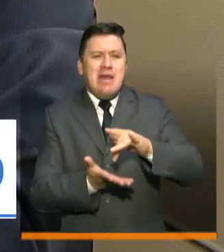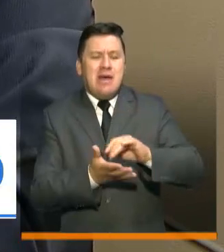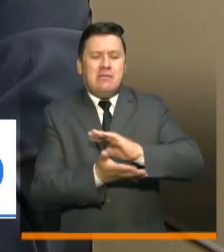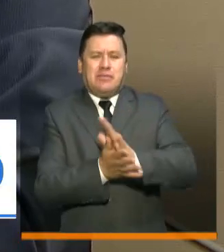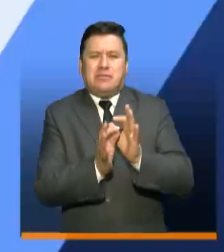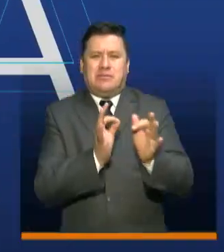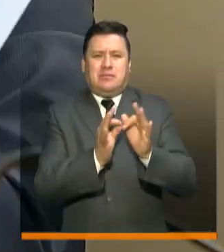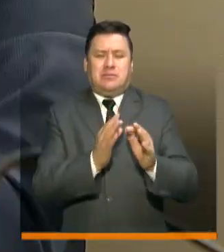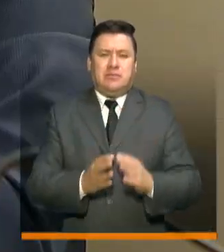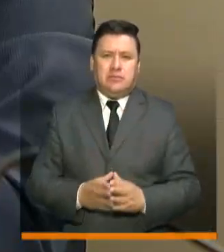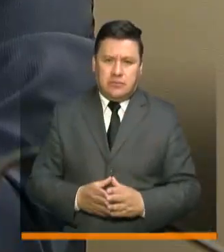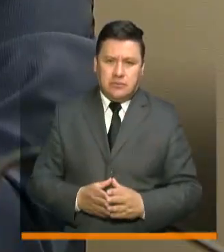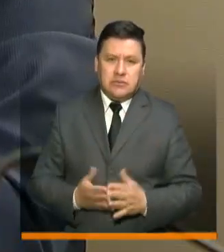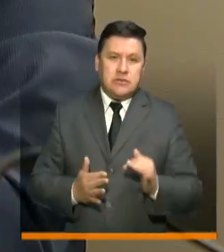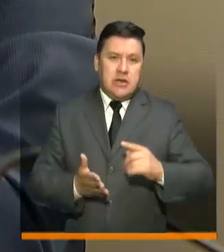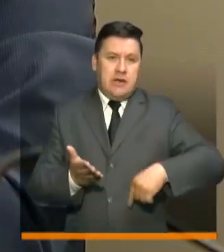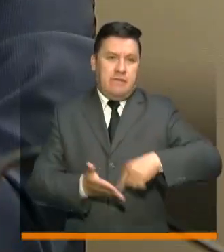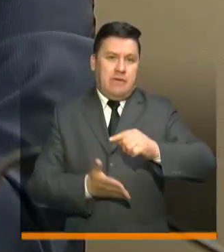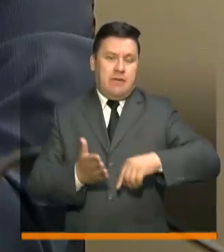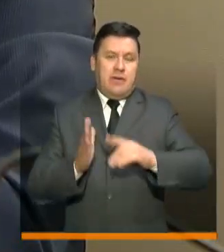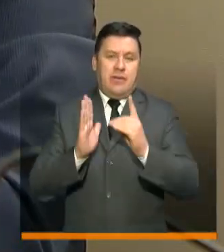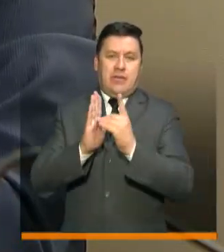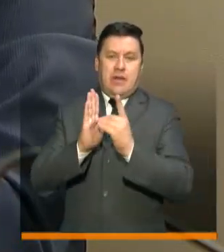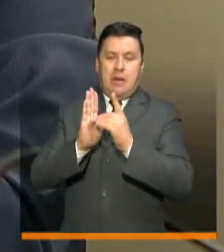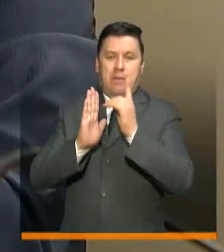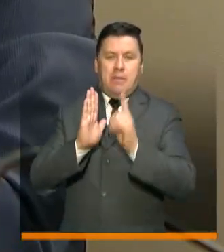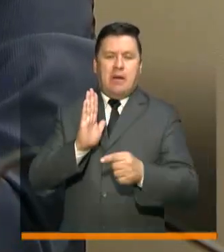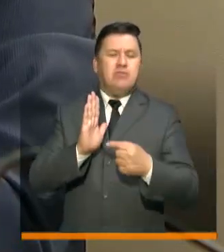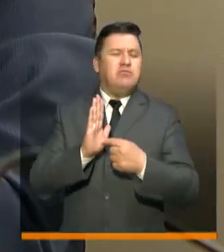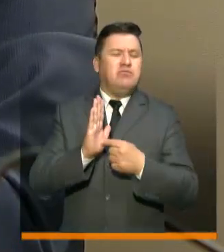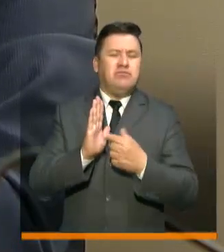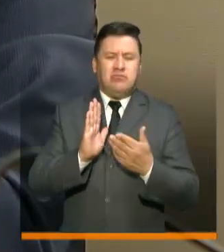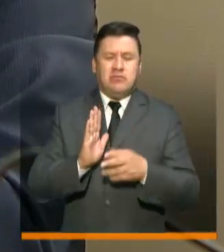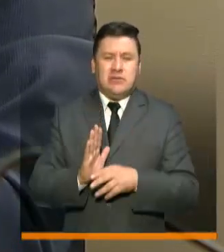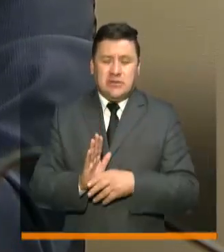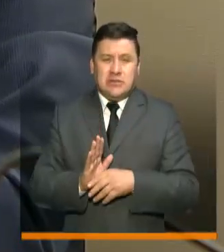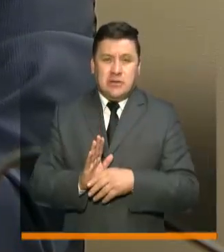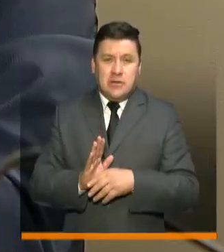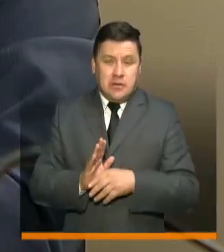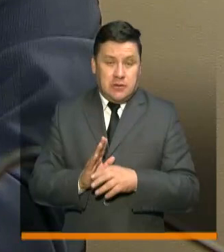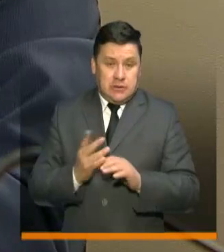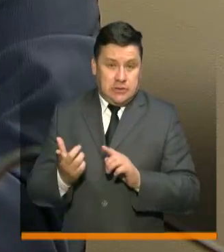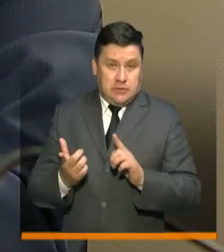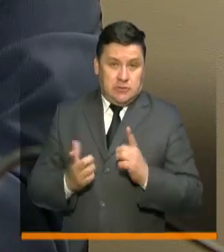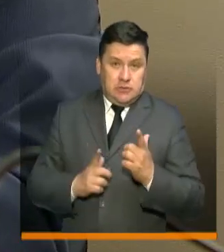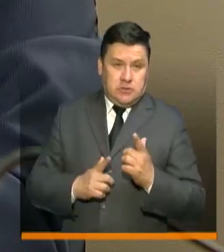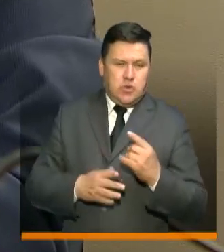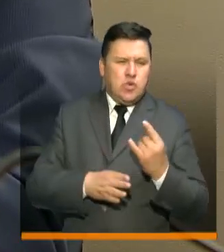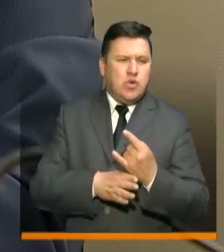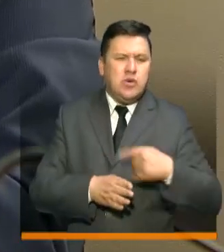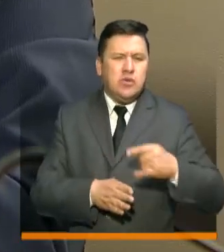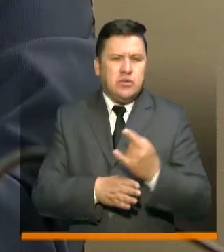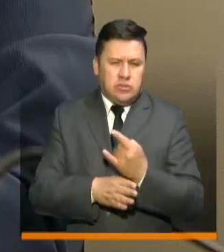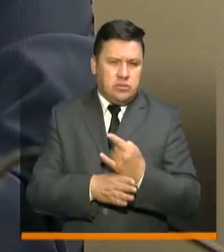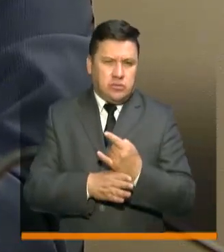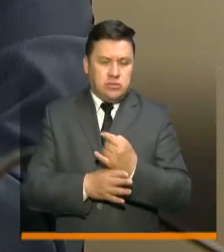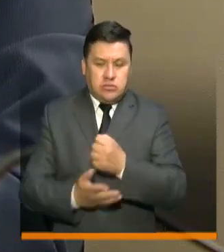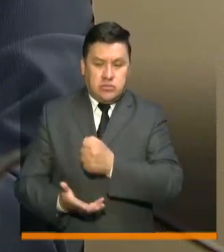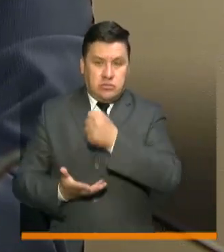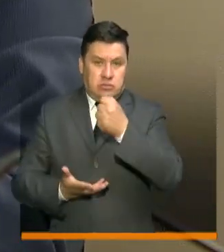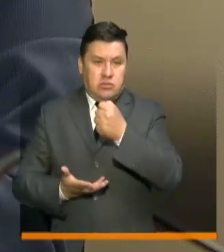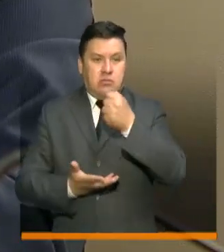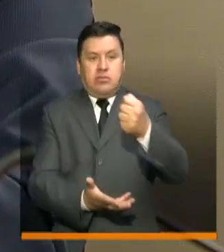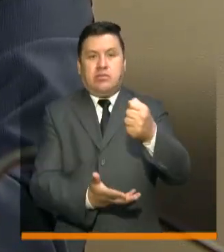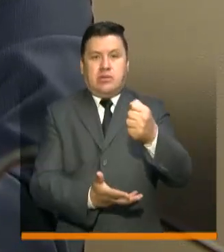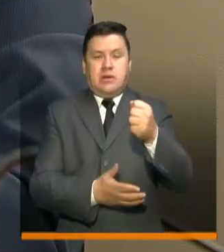deudas. Hemos firmado el decreto bajo el cual se pueden utilizar las reservas